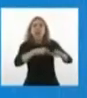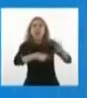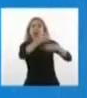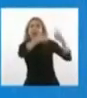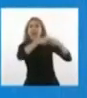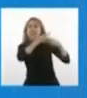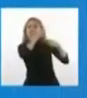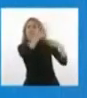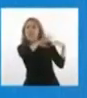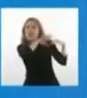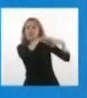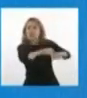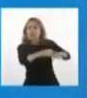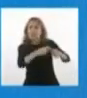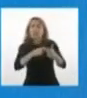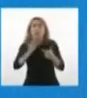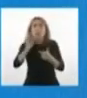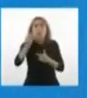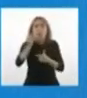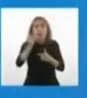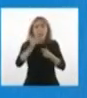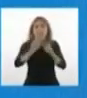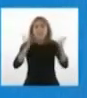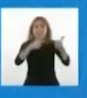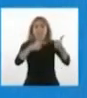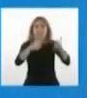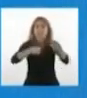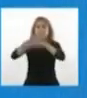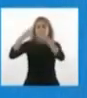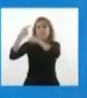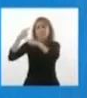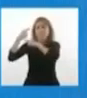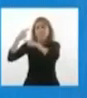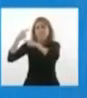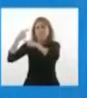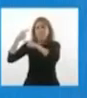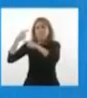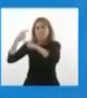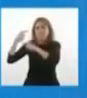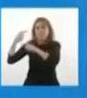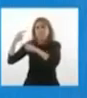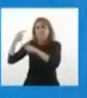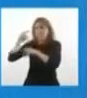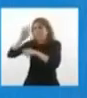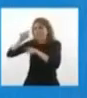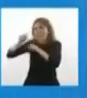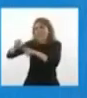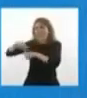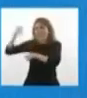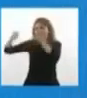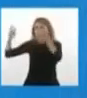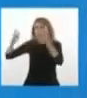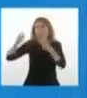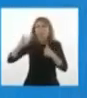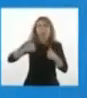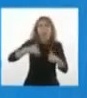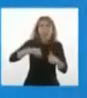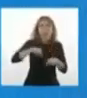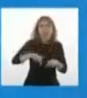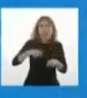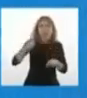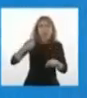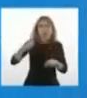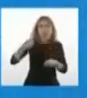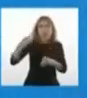llama ignorancia, ver, todos sabemos que Fernández no fuera presidente, sería otra cosa, sería probablemente mesero. Pero a ver,